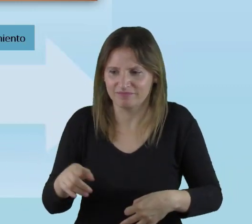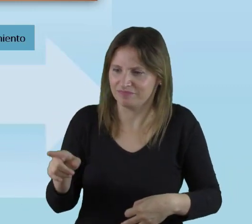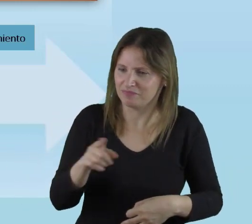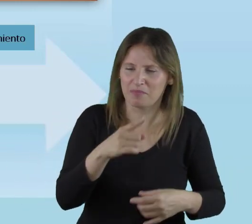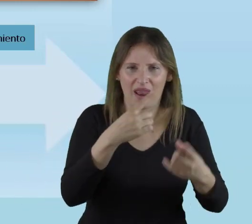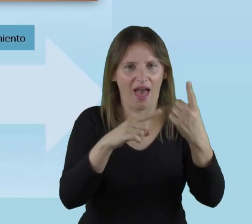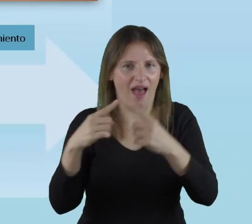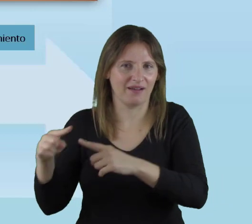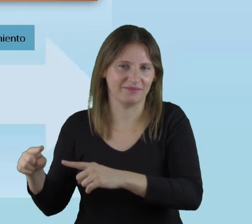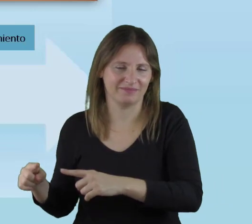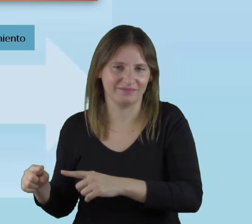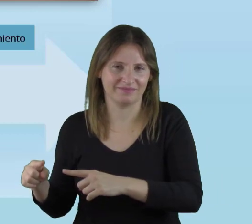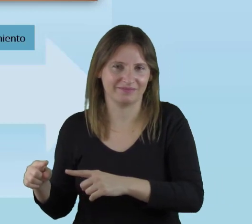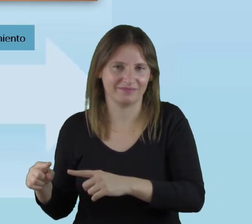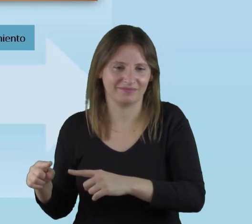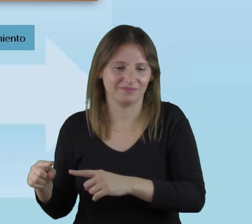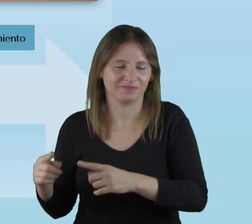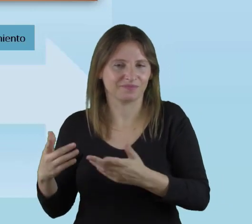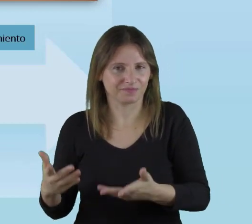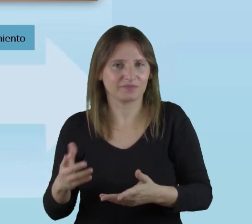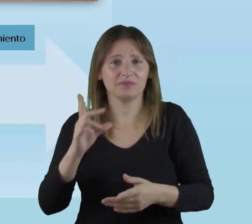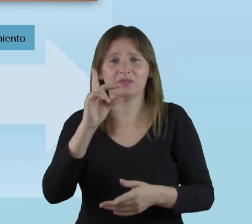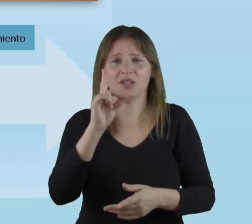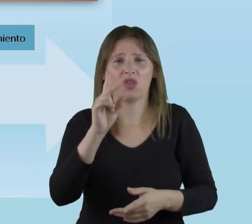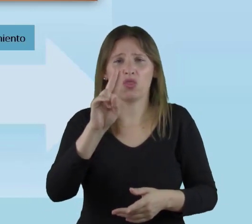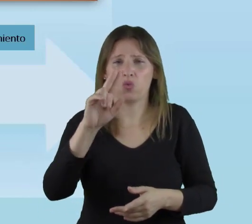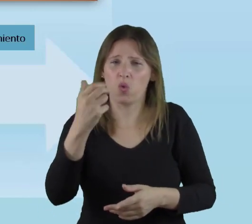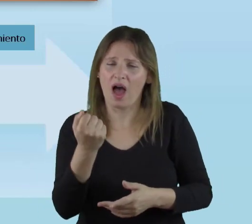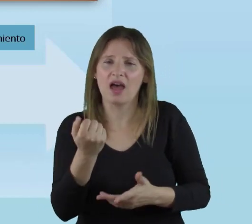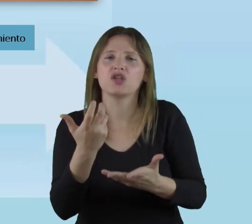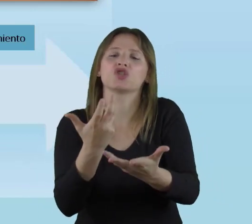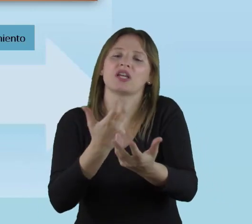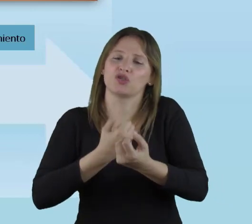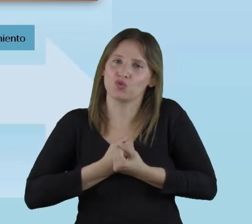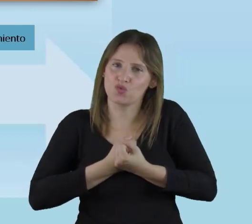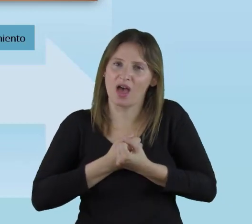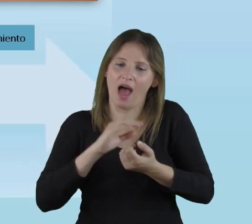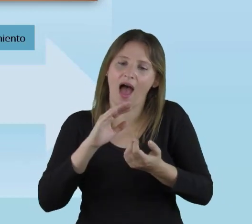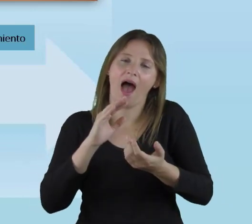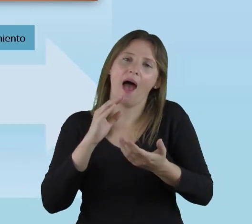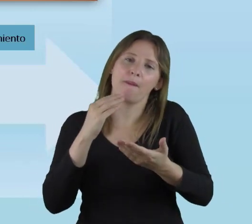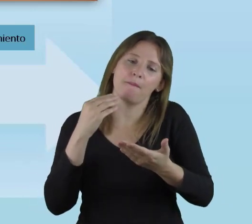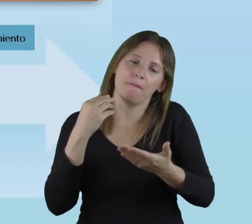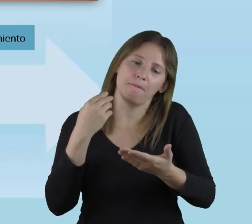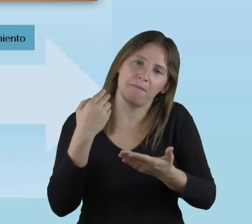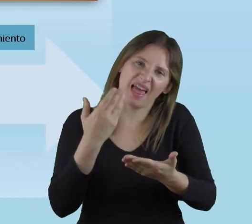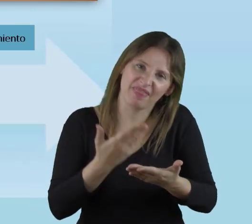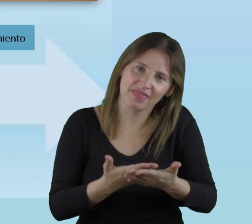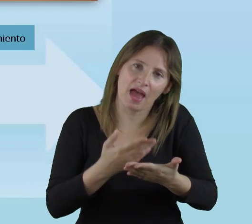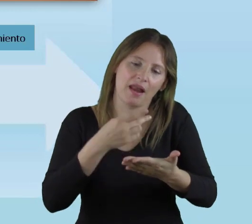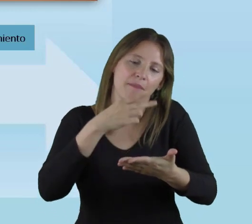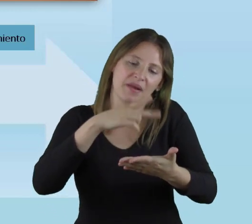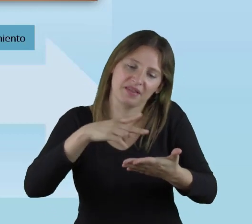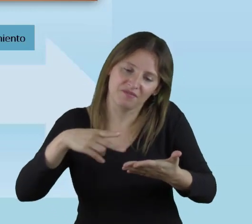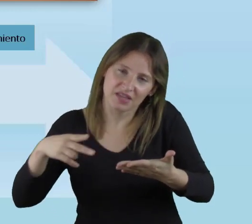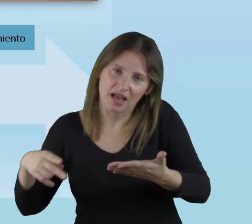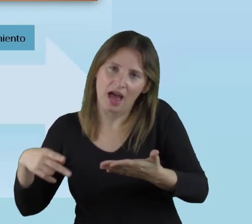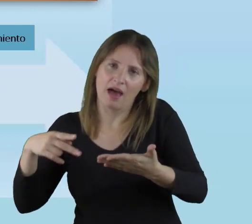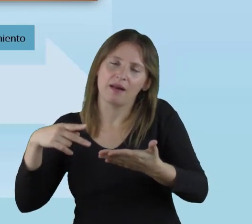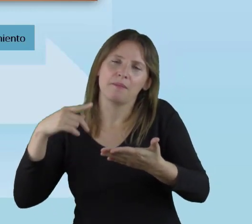aprendizajes para la diversidad. Nos ayuda a plantear, a planificar,